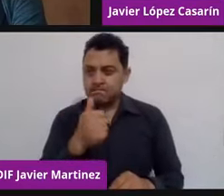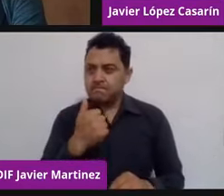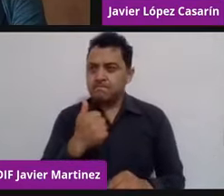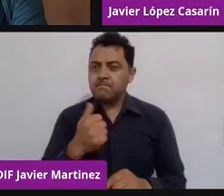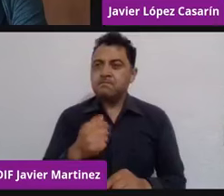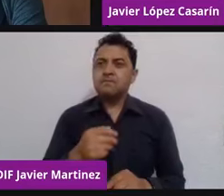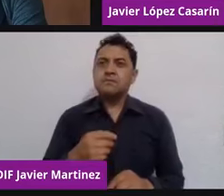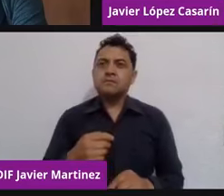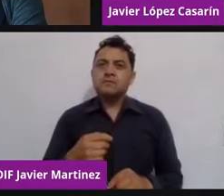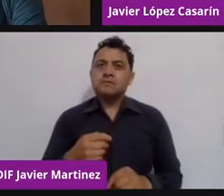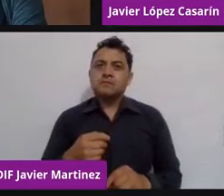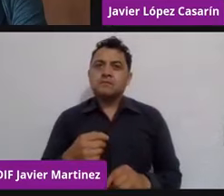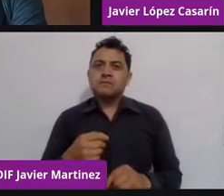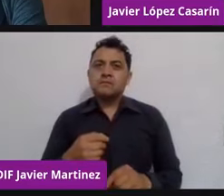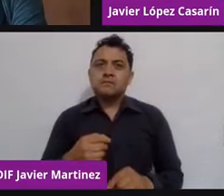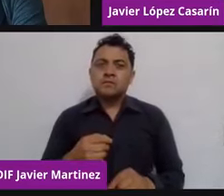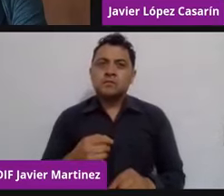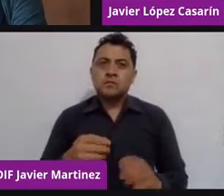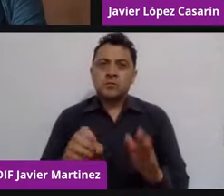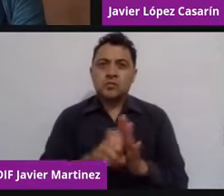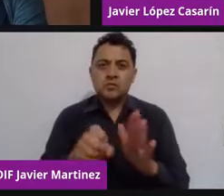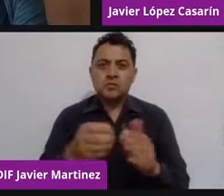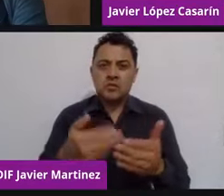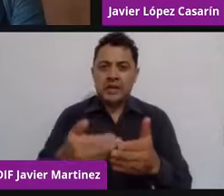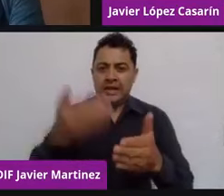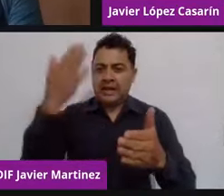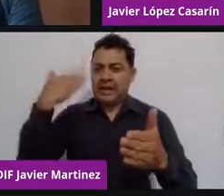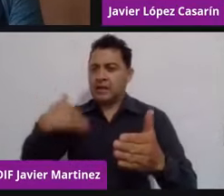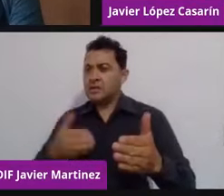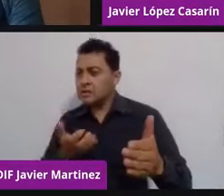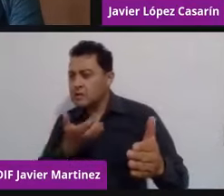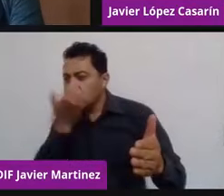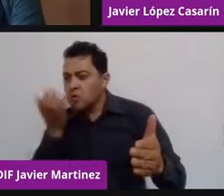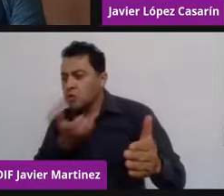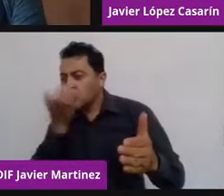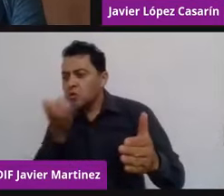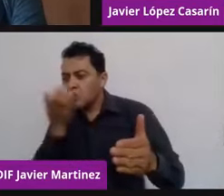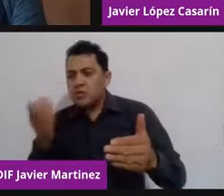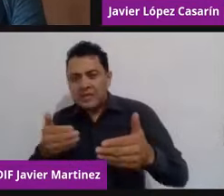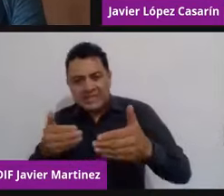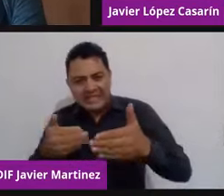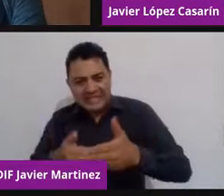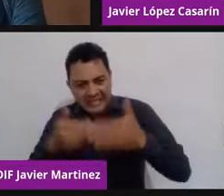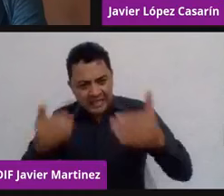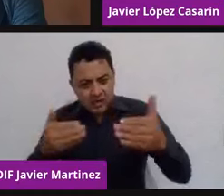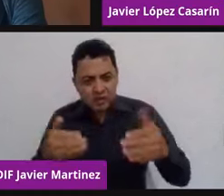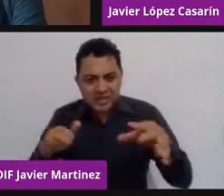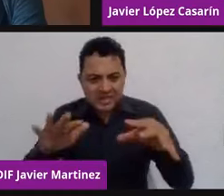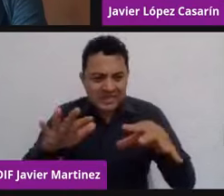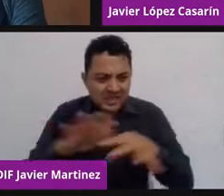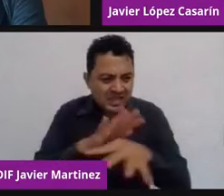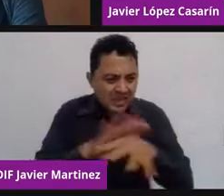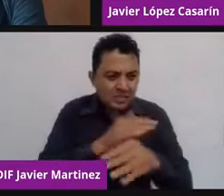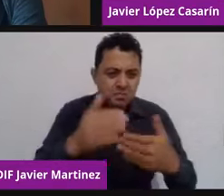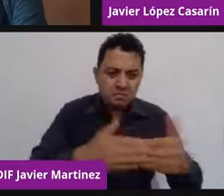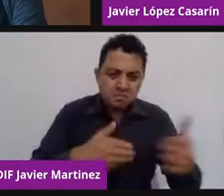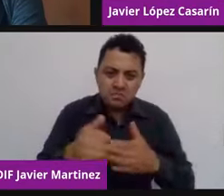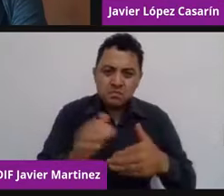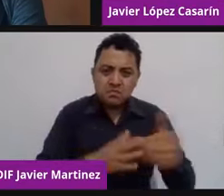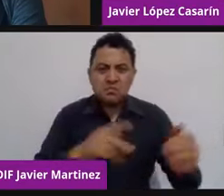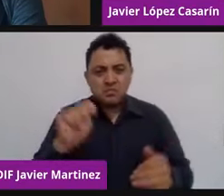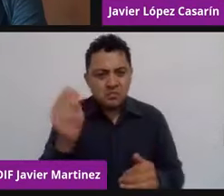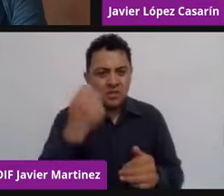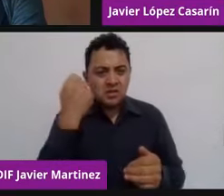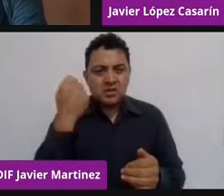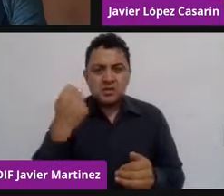el sustituir nuestros modelos tradicionales por uno que se presenta de manera novedosa. Y que no solo